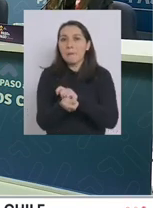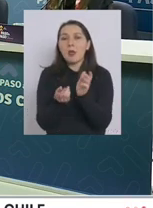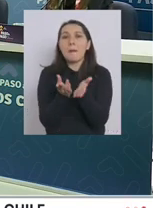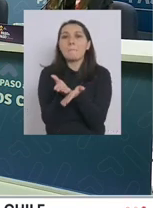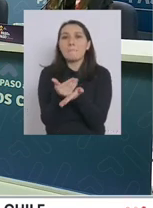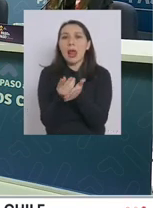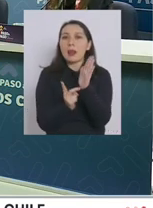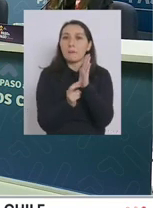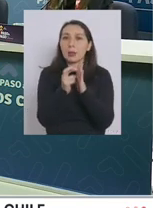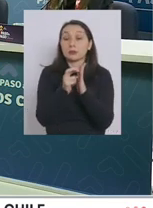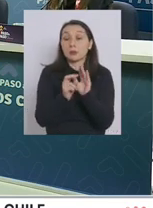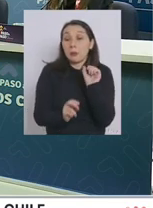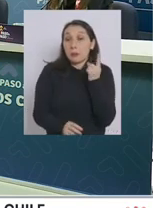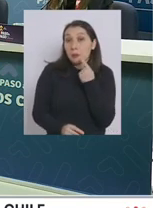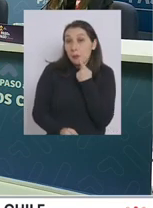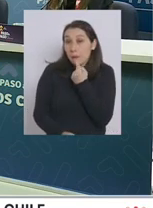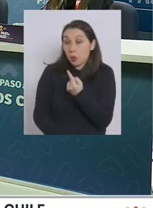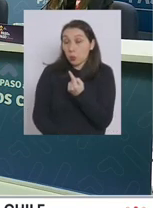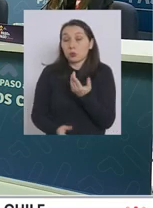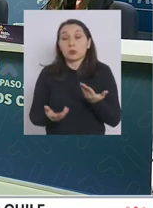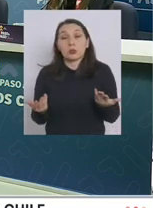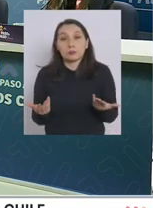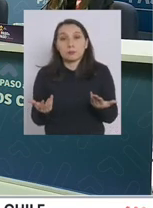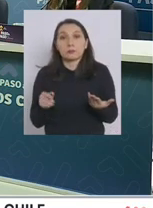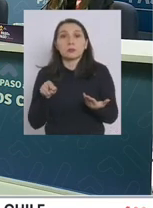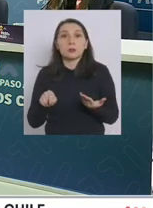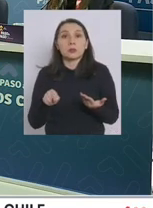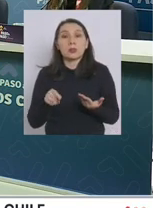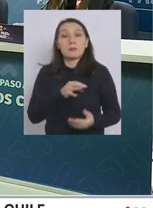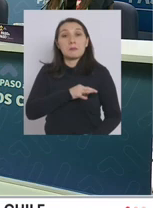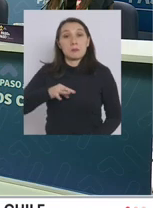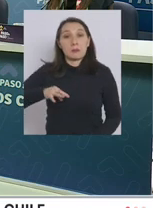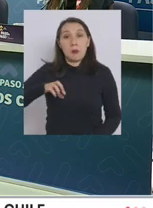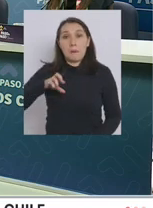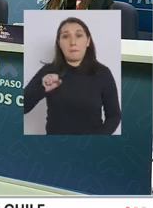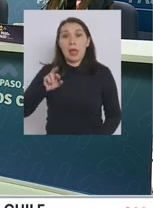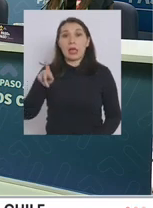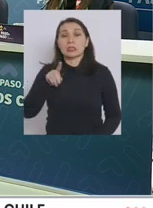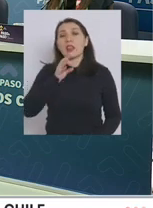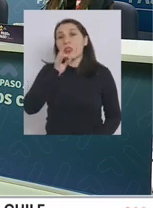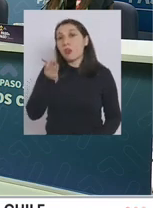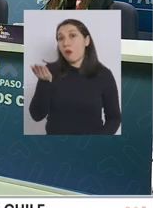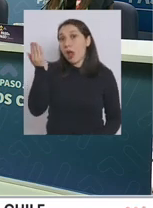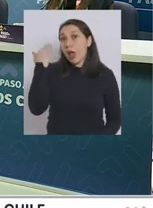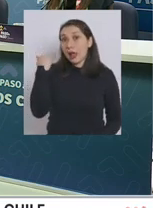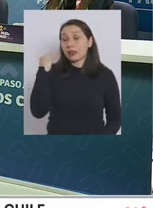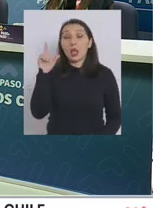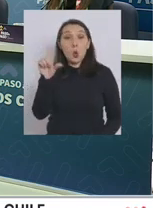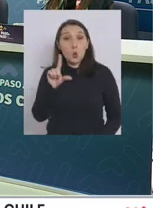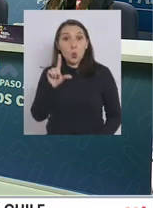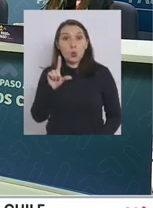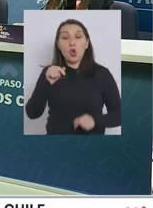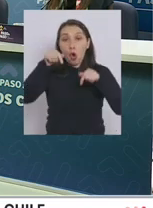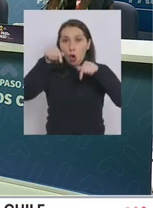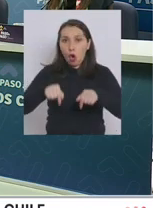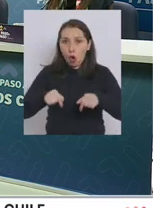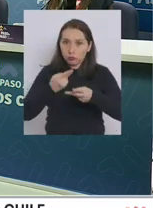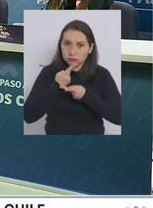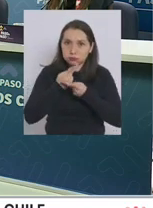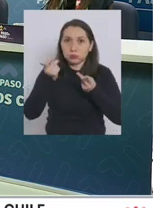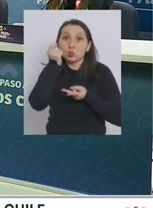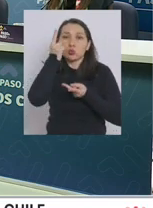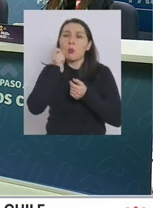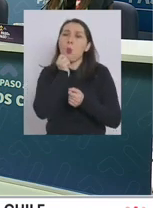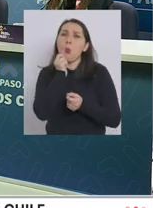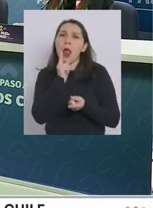plan paso a paso primero la primera pregunta sería el ministro París había dicho durante la jornada del día lunes que hoy íbamos a conocer